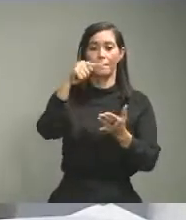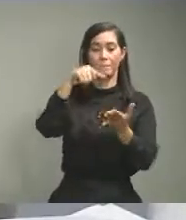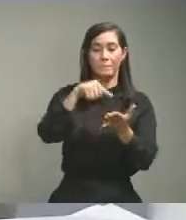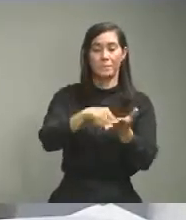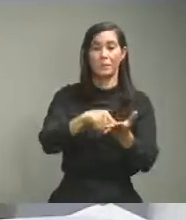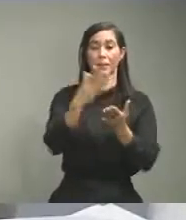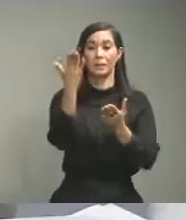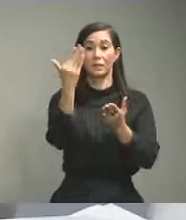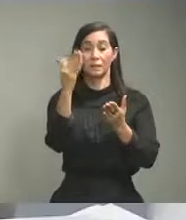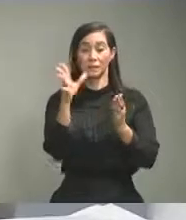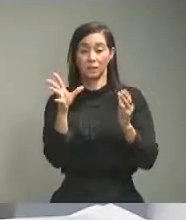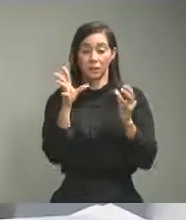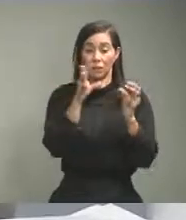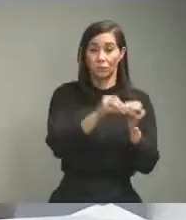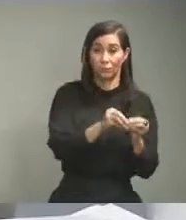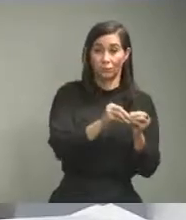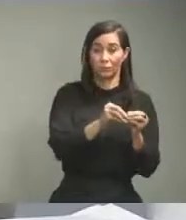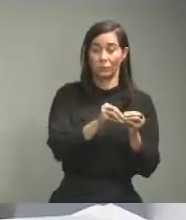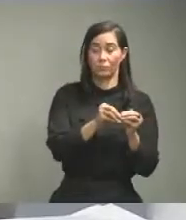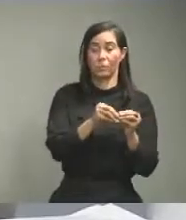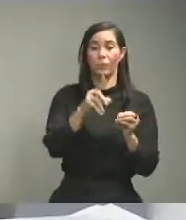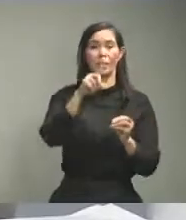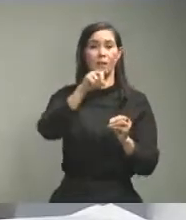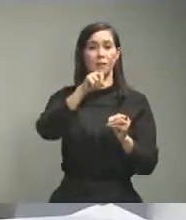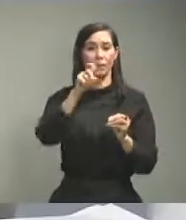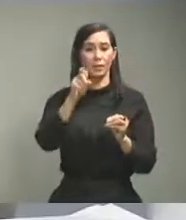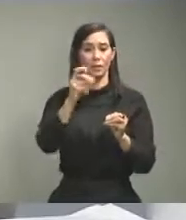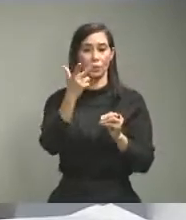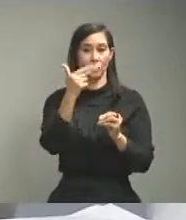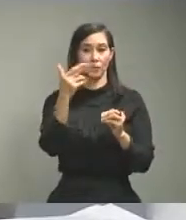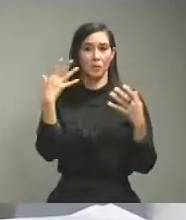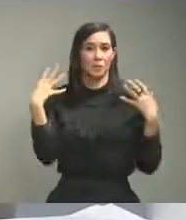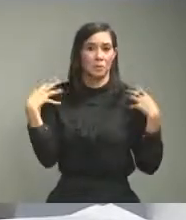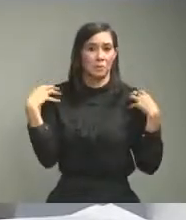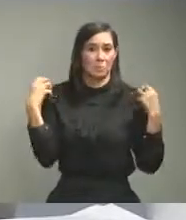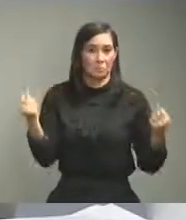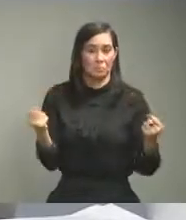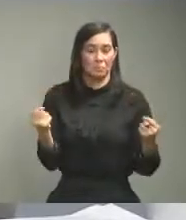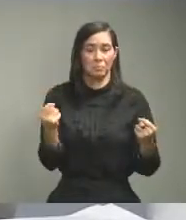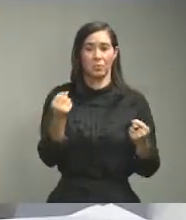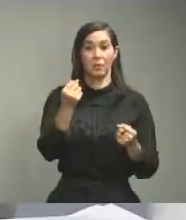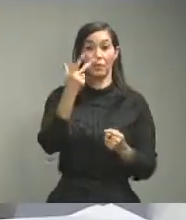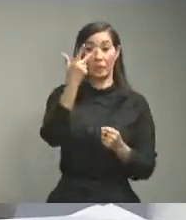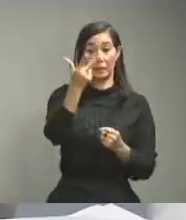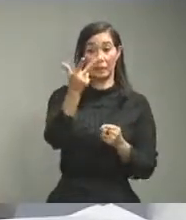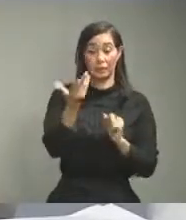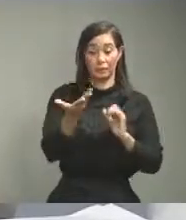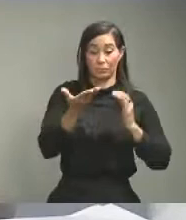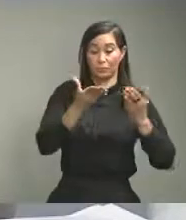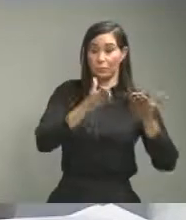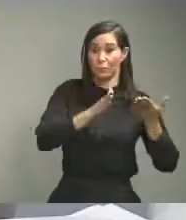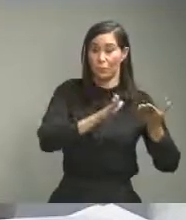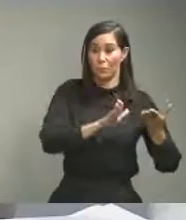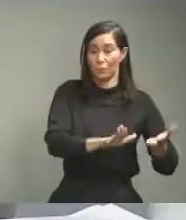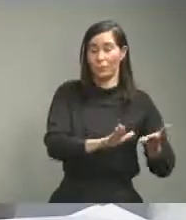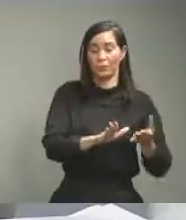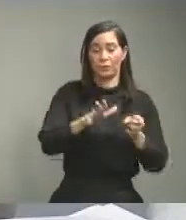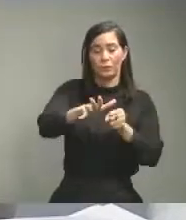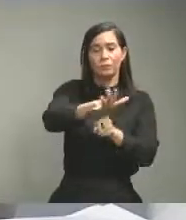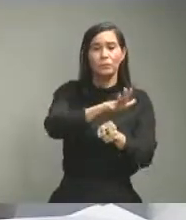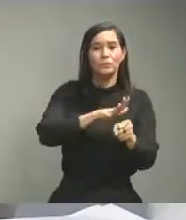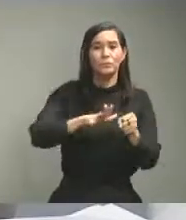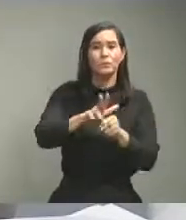acumulados 113 recuperados 3 fallecimientos con un total